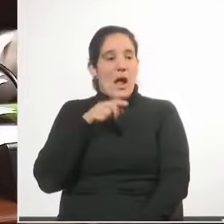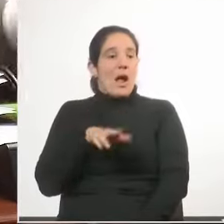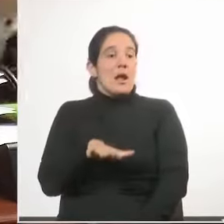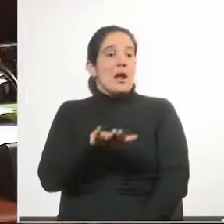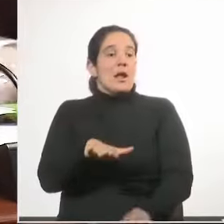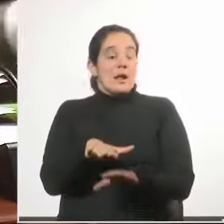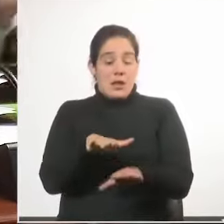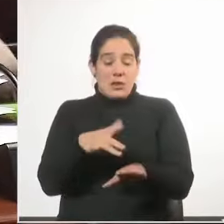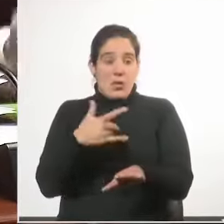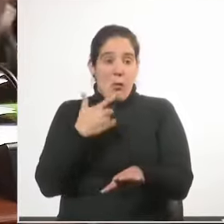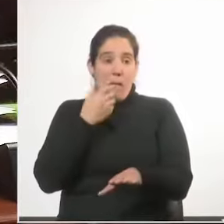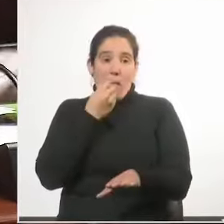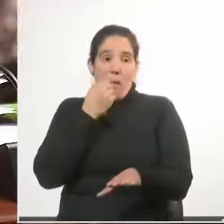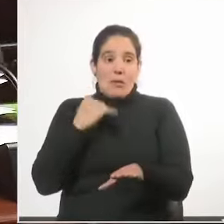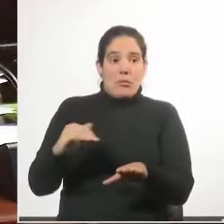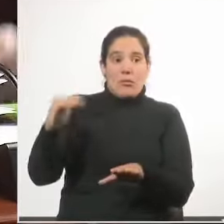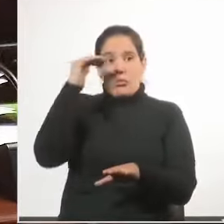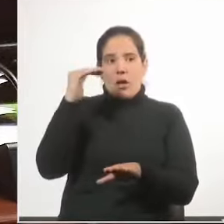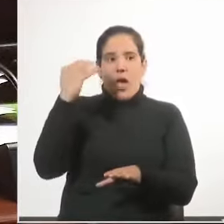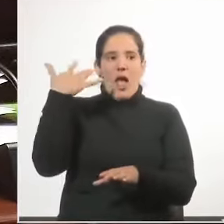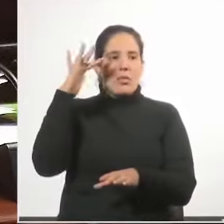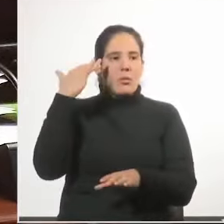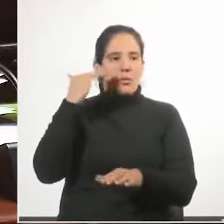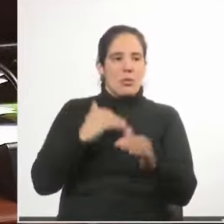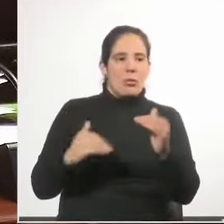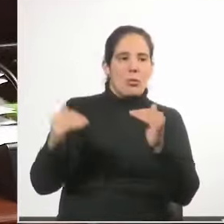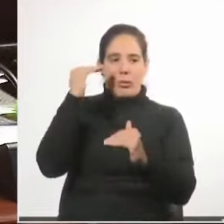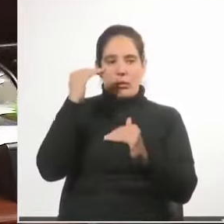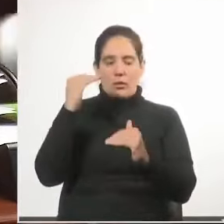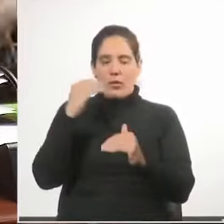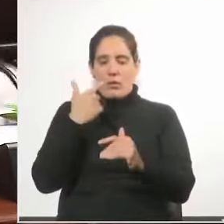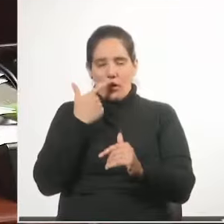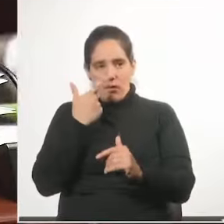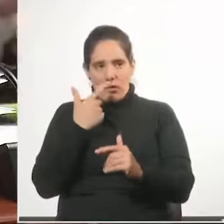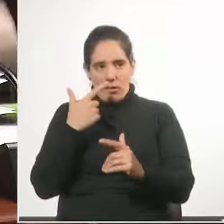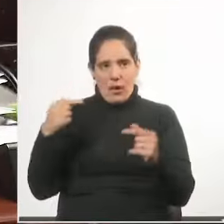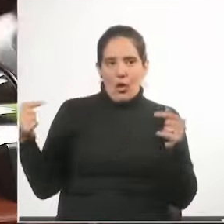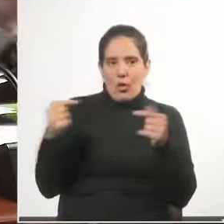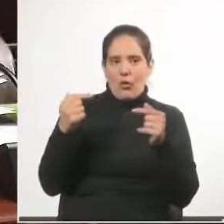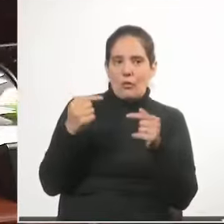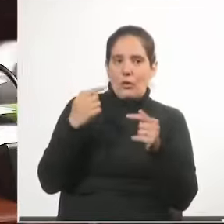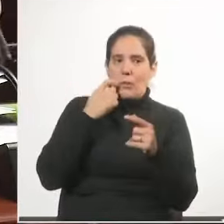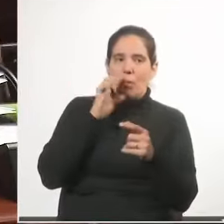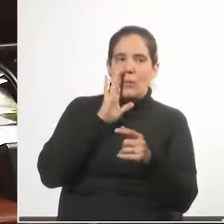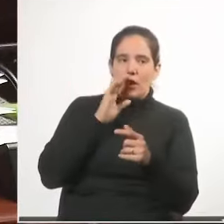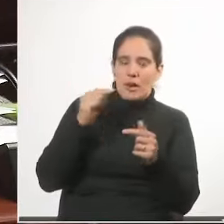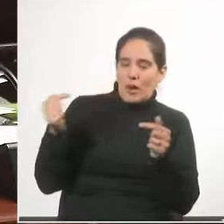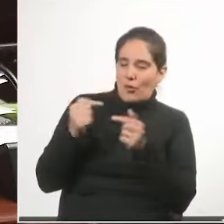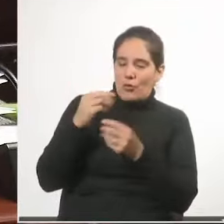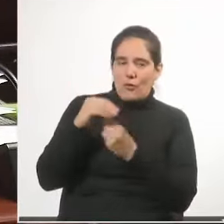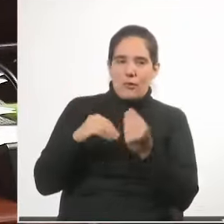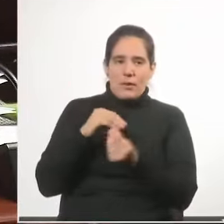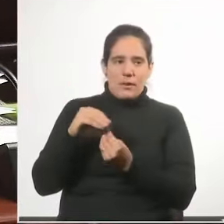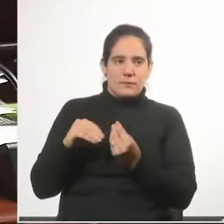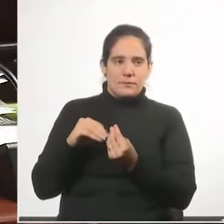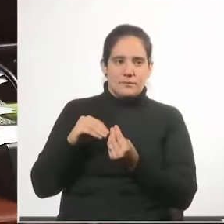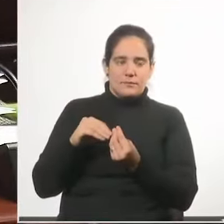como si el interés superior del niño pueda ser un interés contrario al interés superior de la familia,